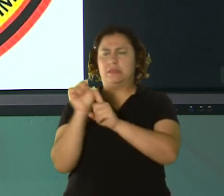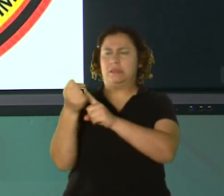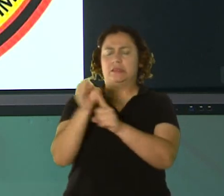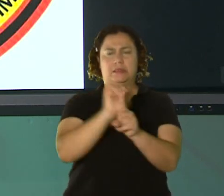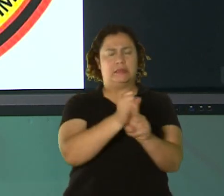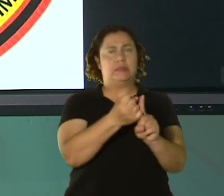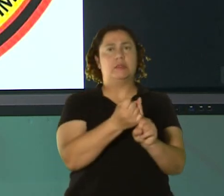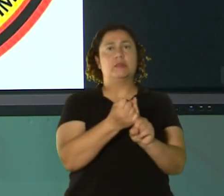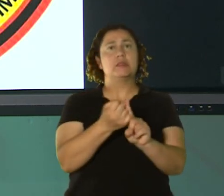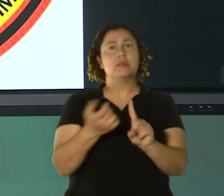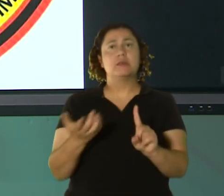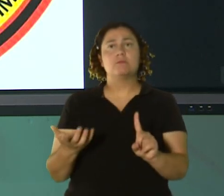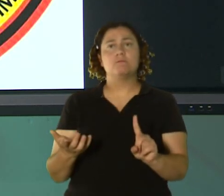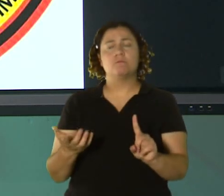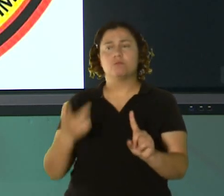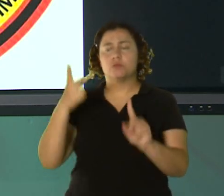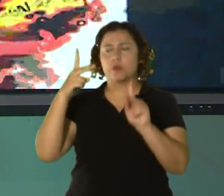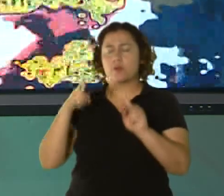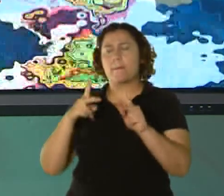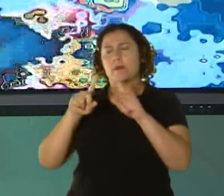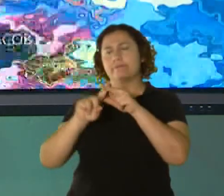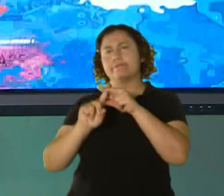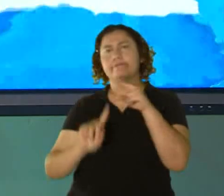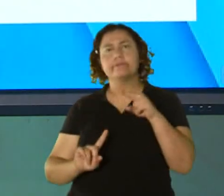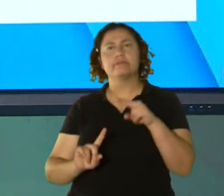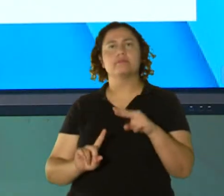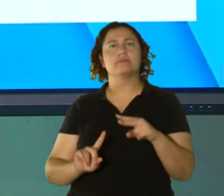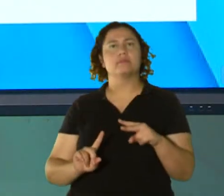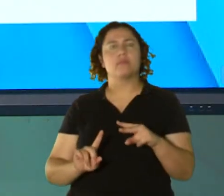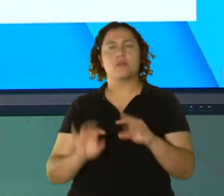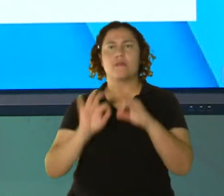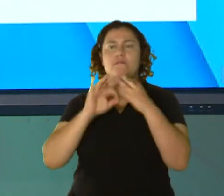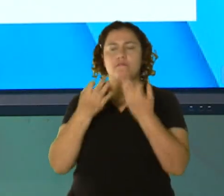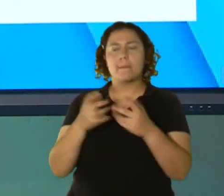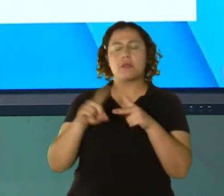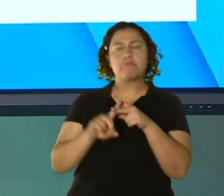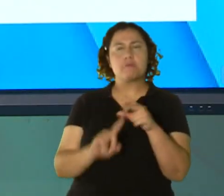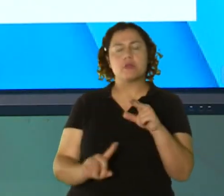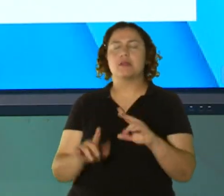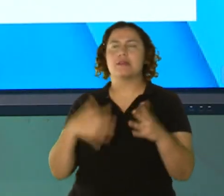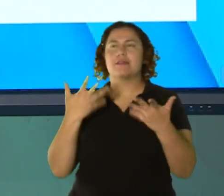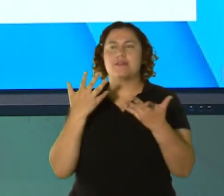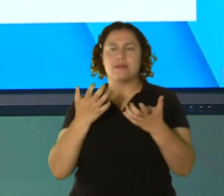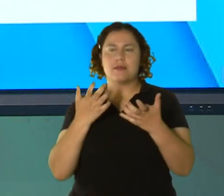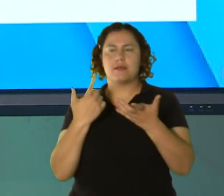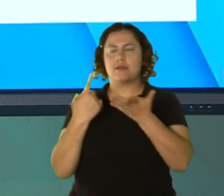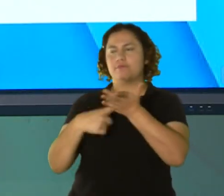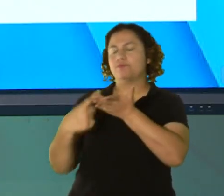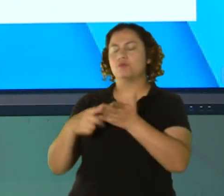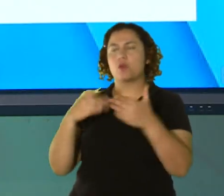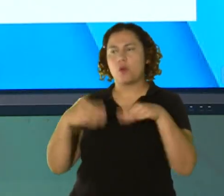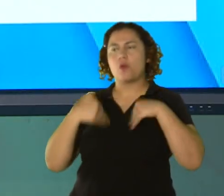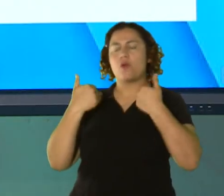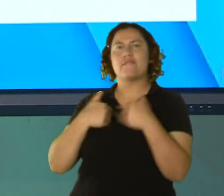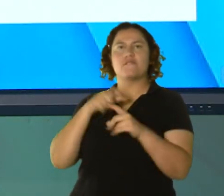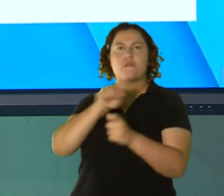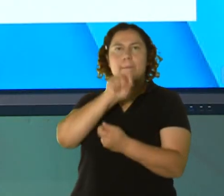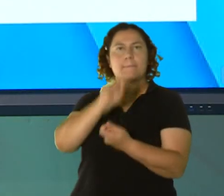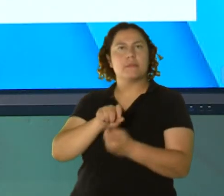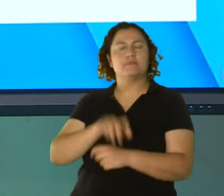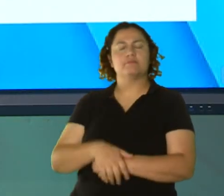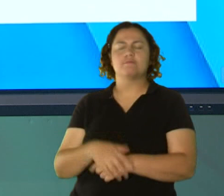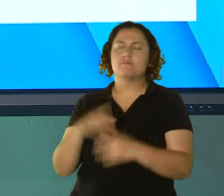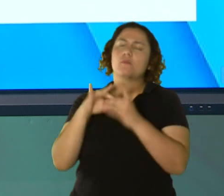de algún ser querido desaparecido. Y queremos hablar de este joven en específico. Cuéntenos, Teniente